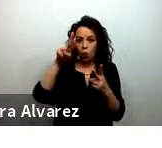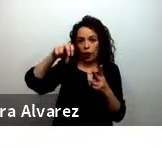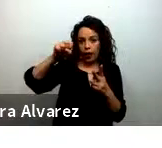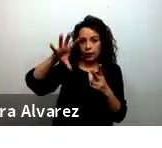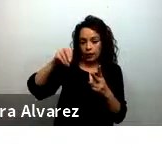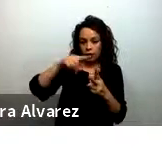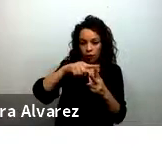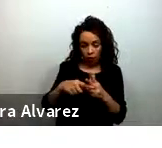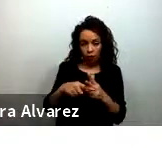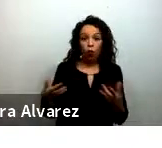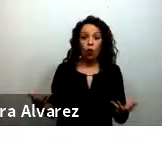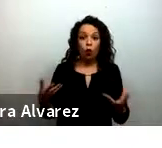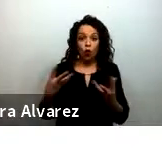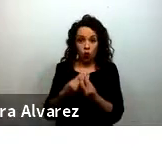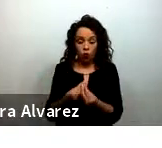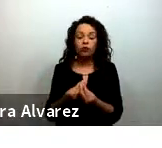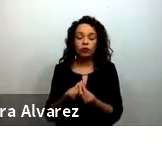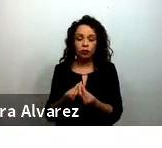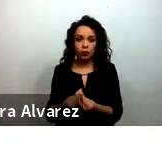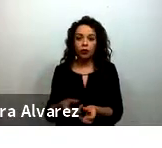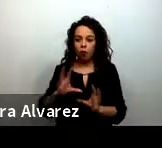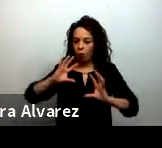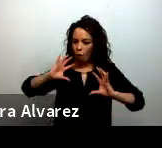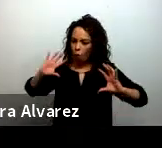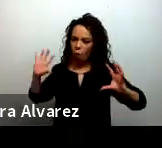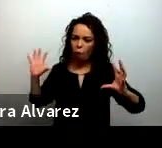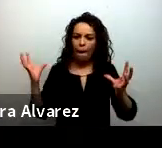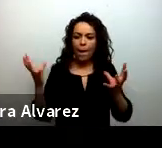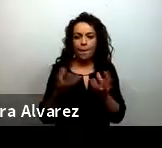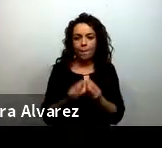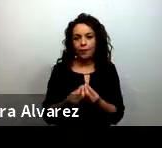el resultado de este seminario vamos a tener una plataforma